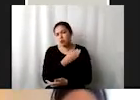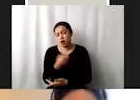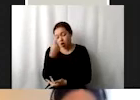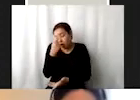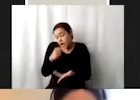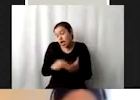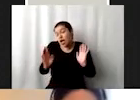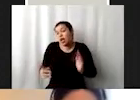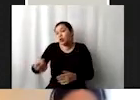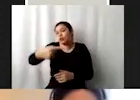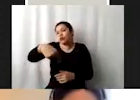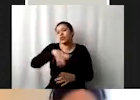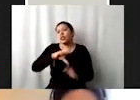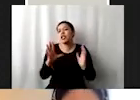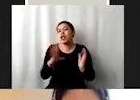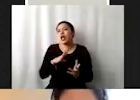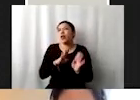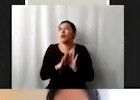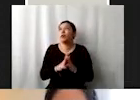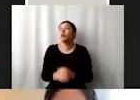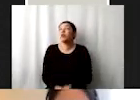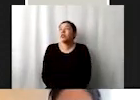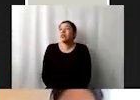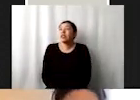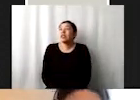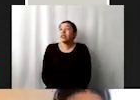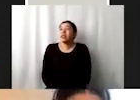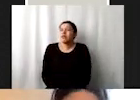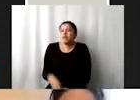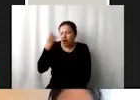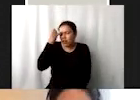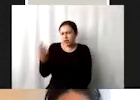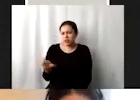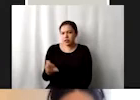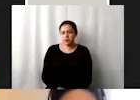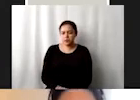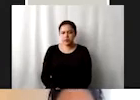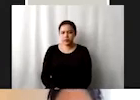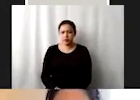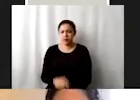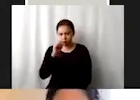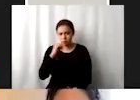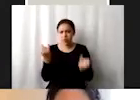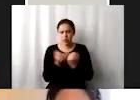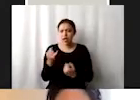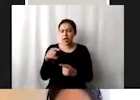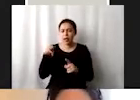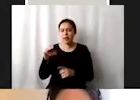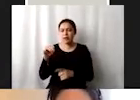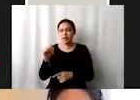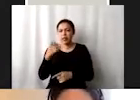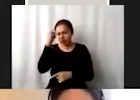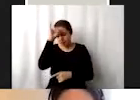pues al menos tengan esta, esta referencia. entonces bueno, las metas también tienen su propia iconografía,